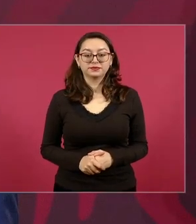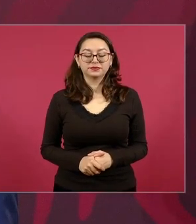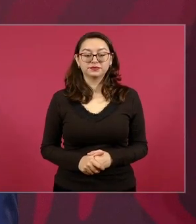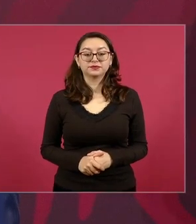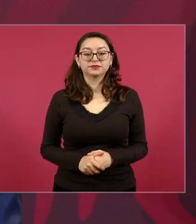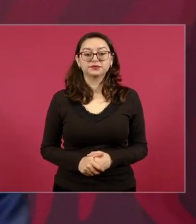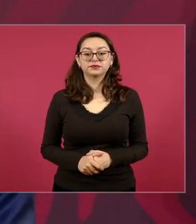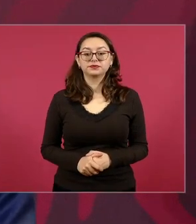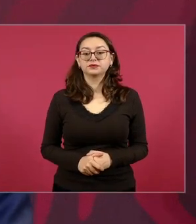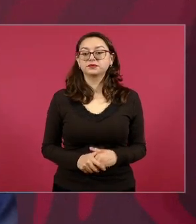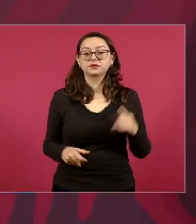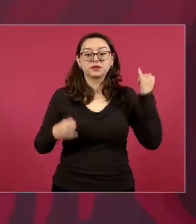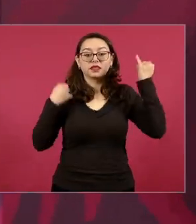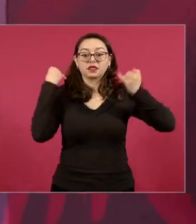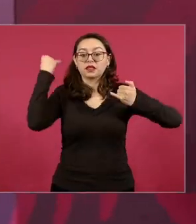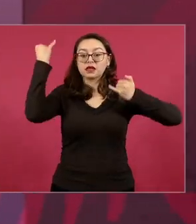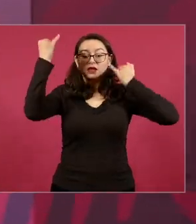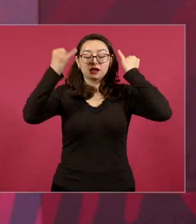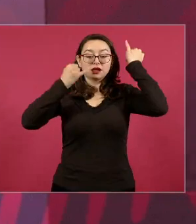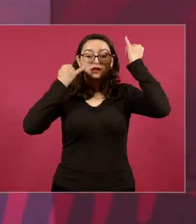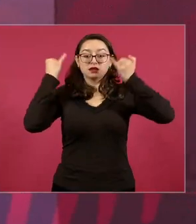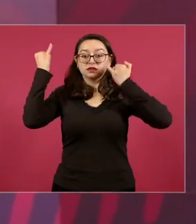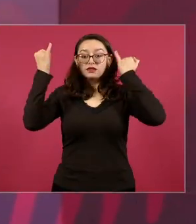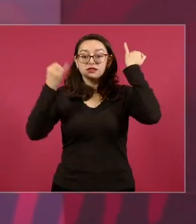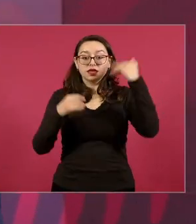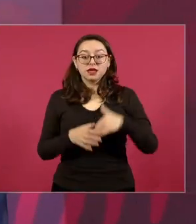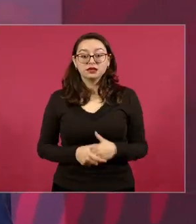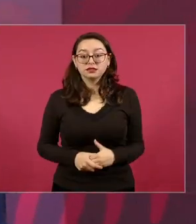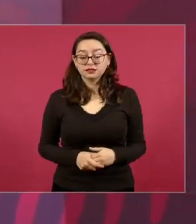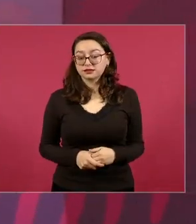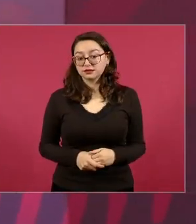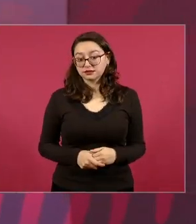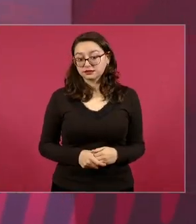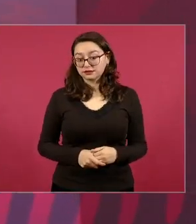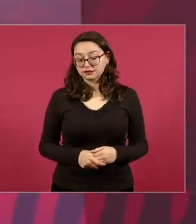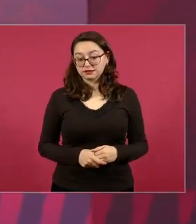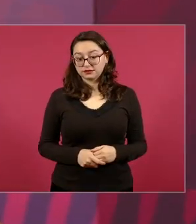que la autoridad que llevó a cabo la detención